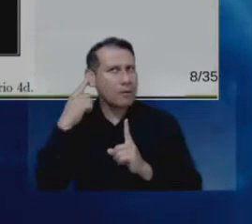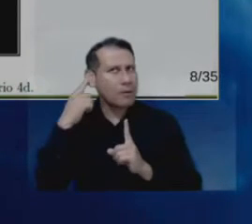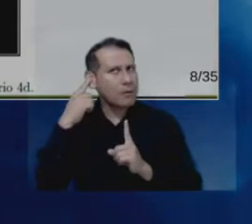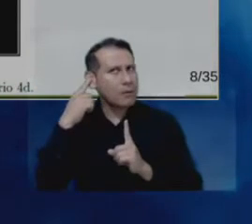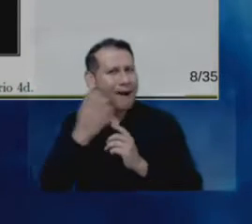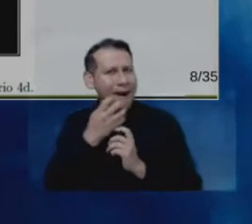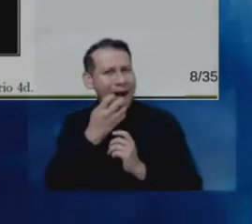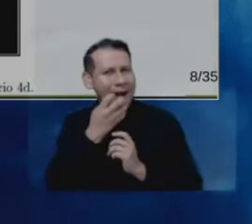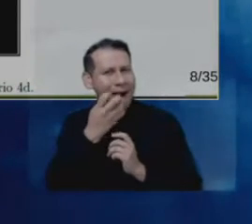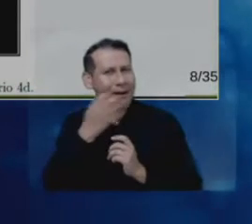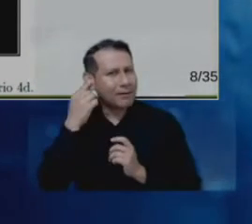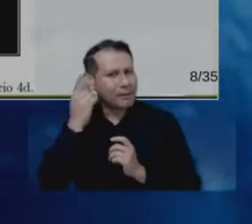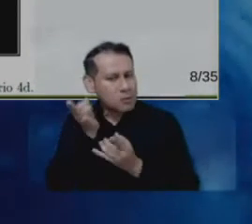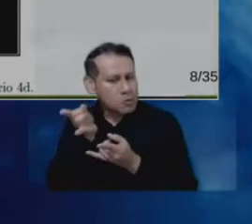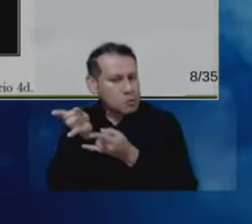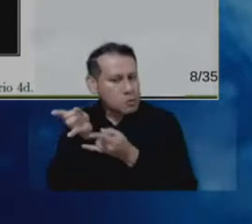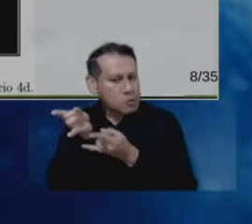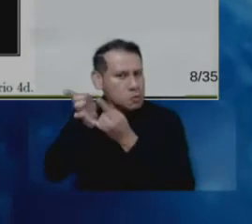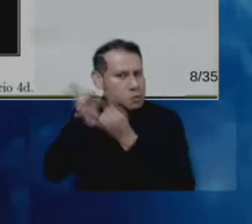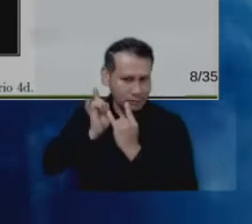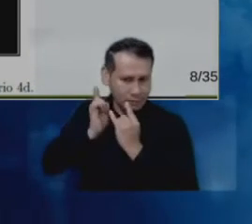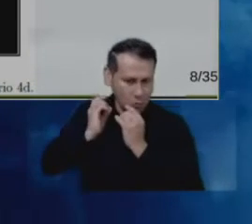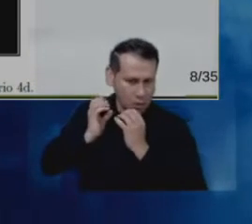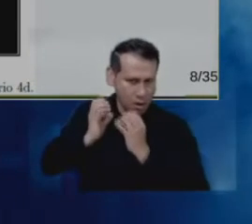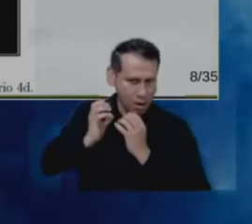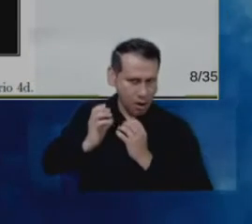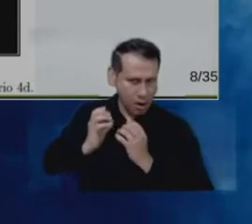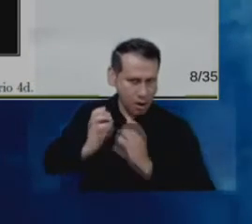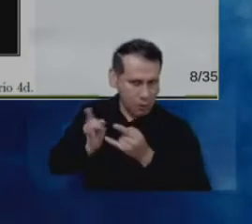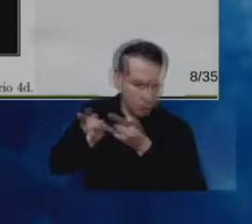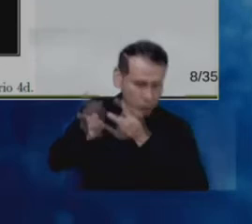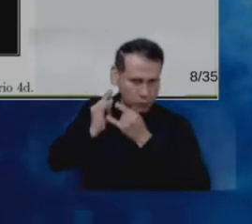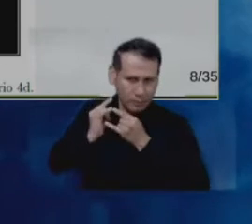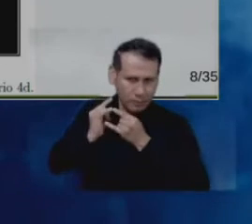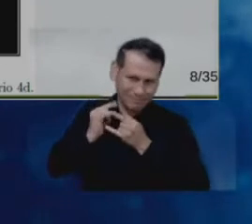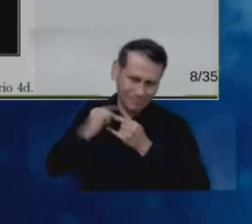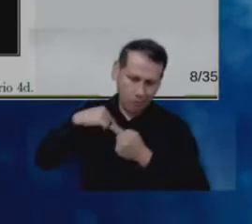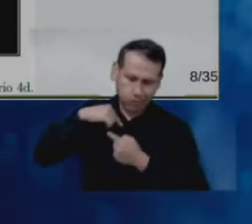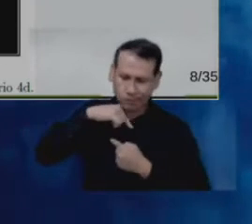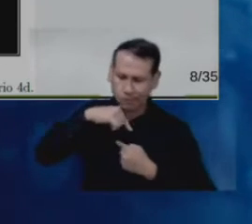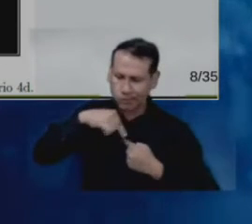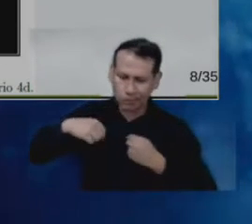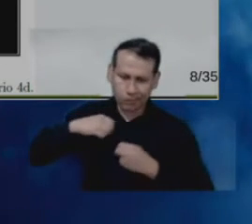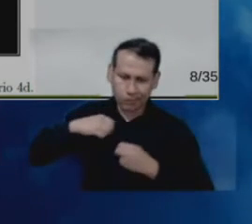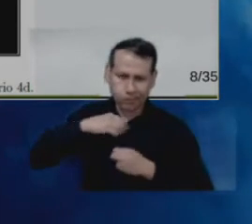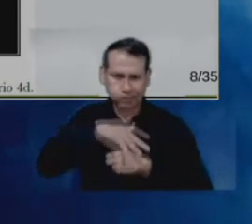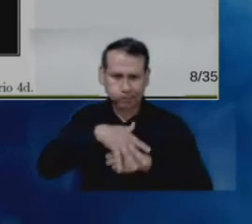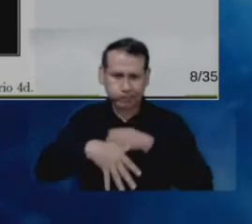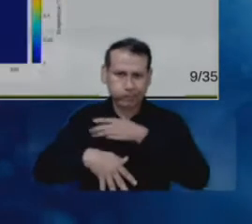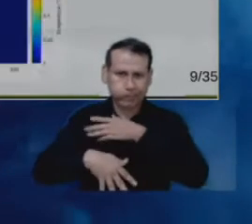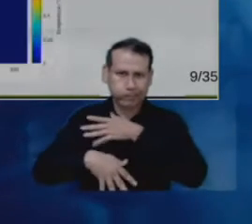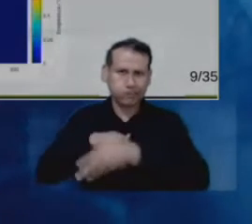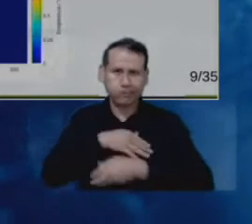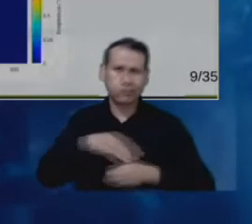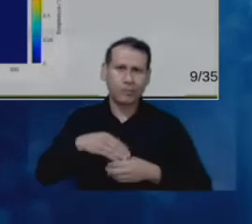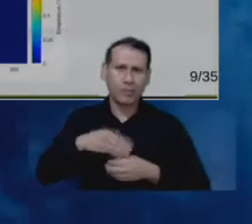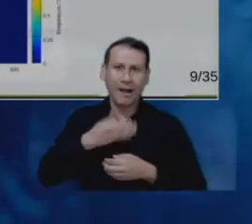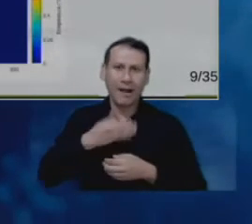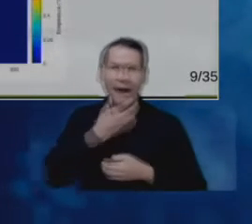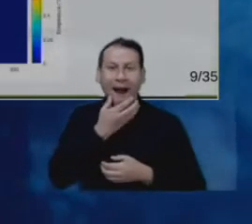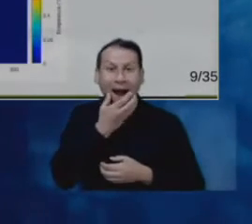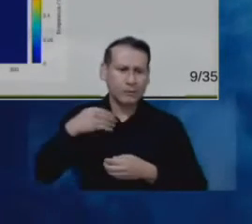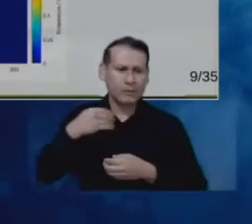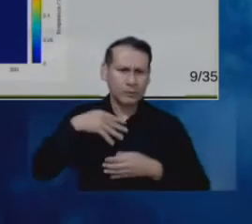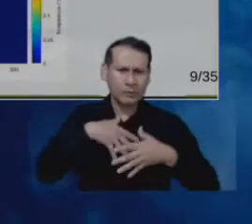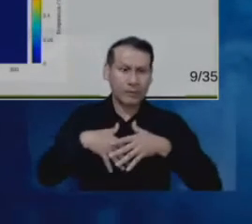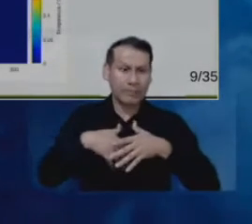ingresa en el cuerpo y cómo se distribuye a través de los procesos naturales corporales. Entonces, es interesante que el modelo térmico en